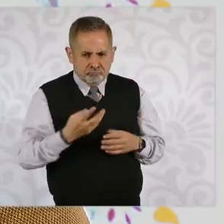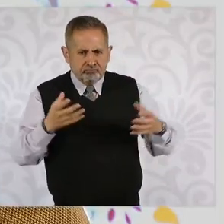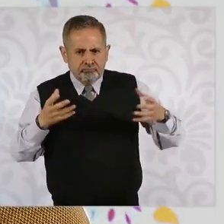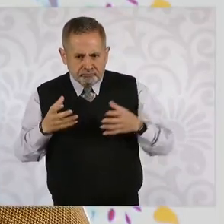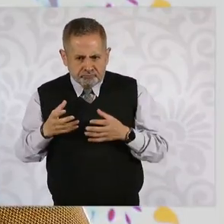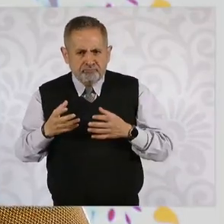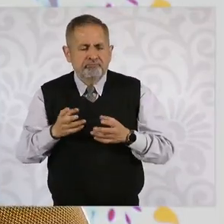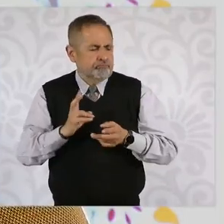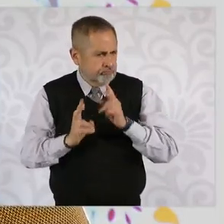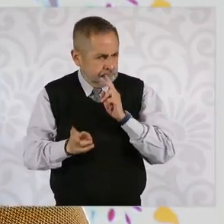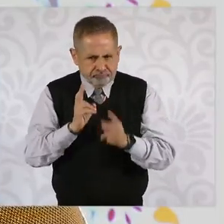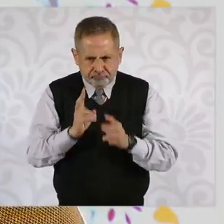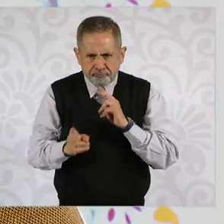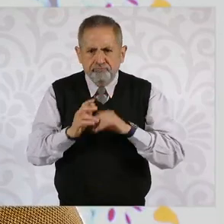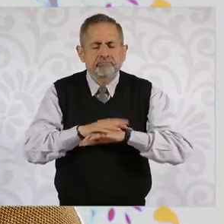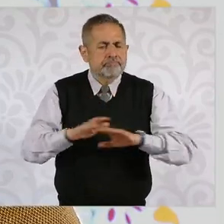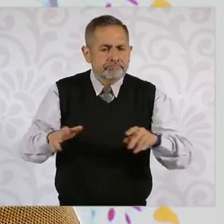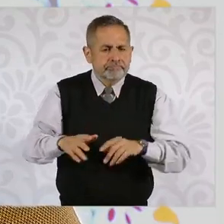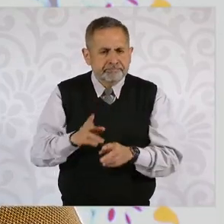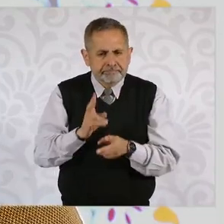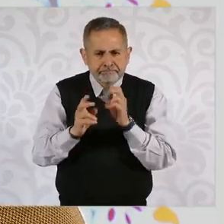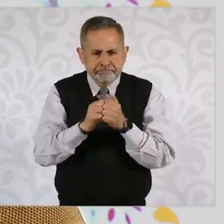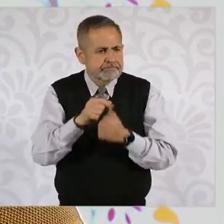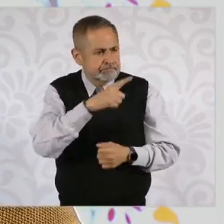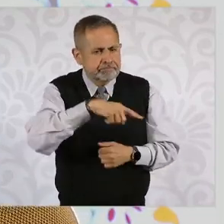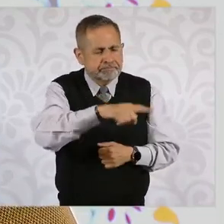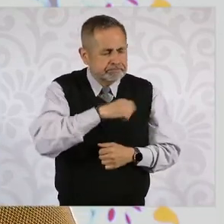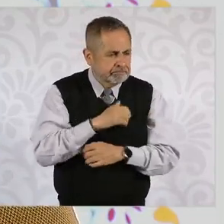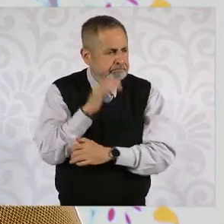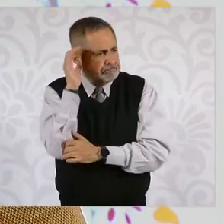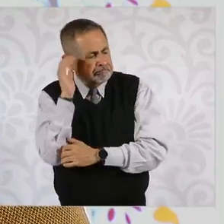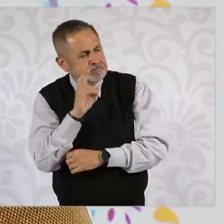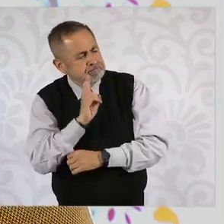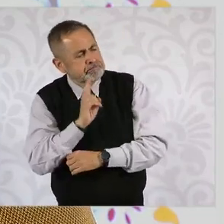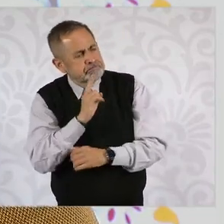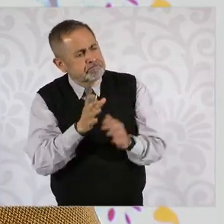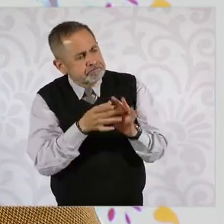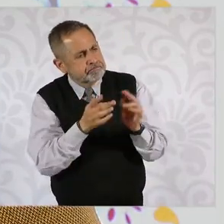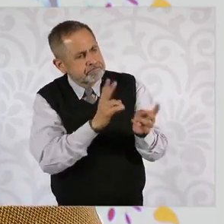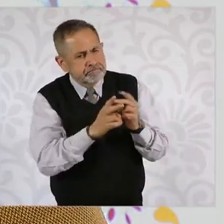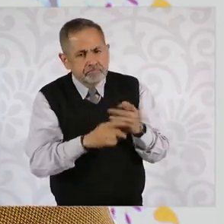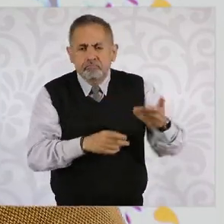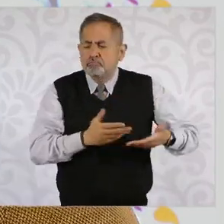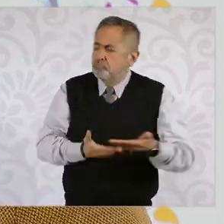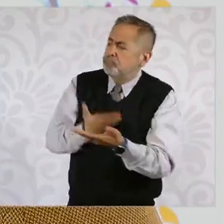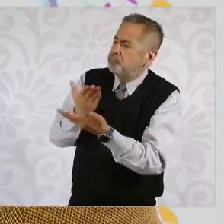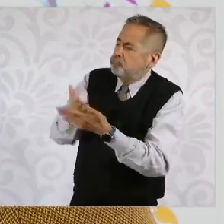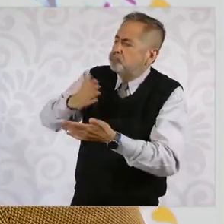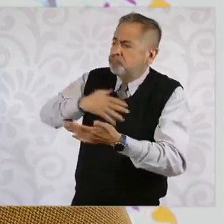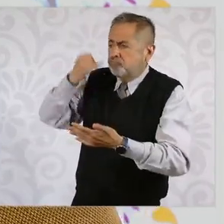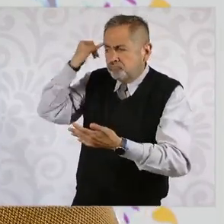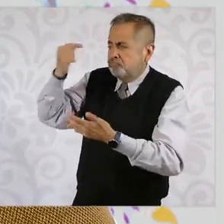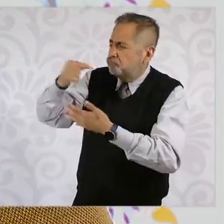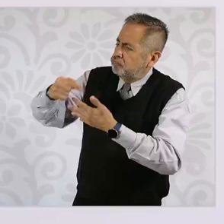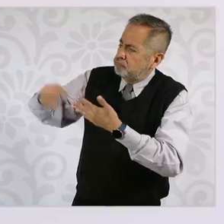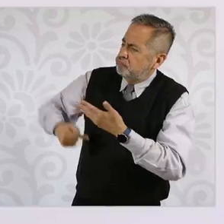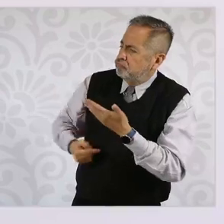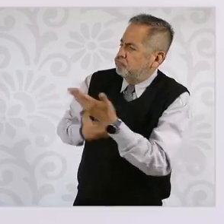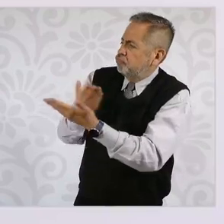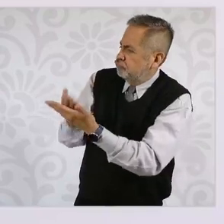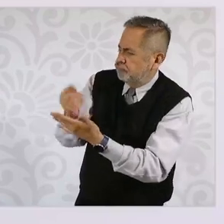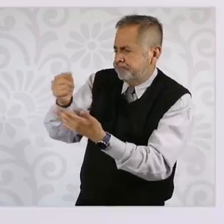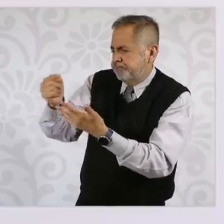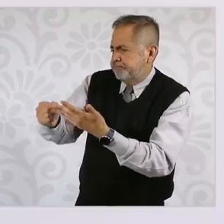y hablamos con ellos, escuchamos los planteamientos que tienen sobre,